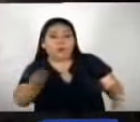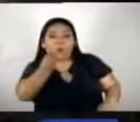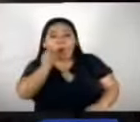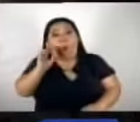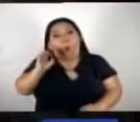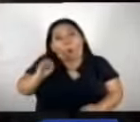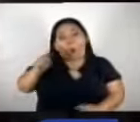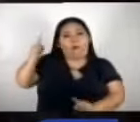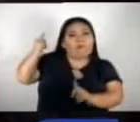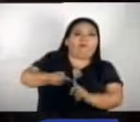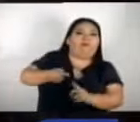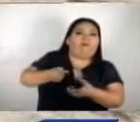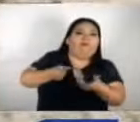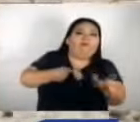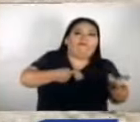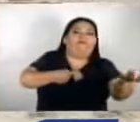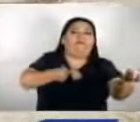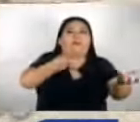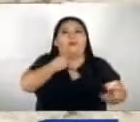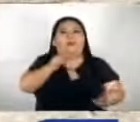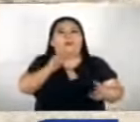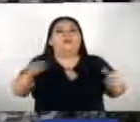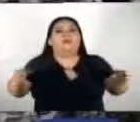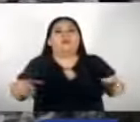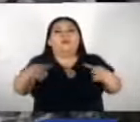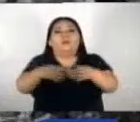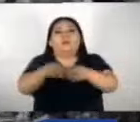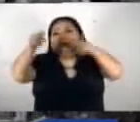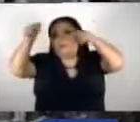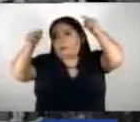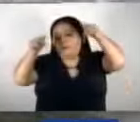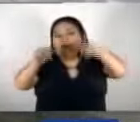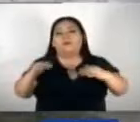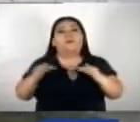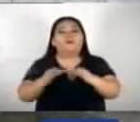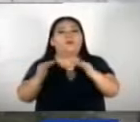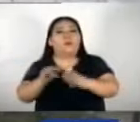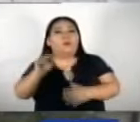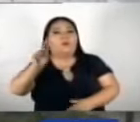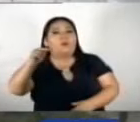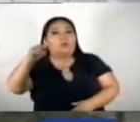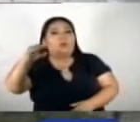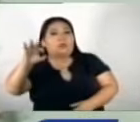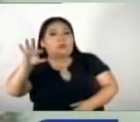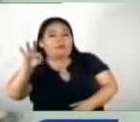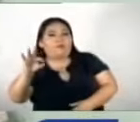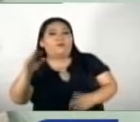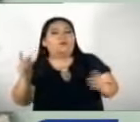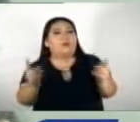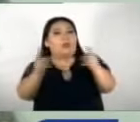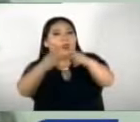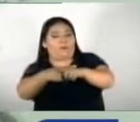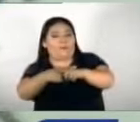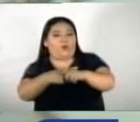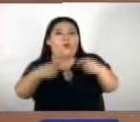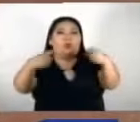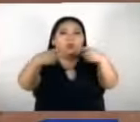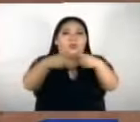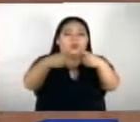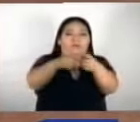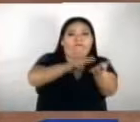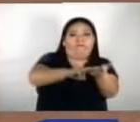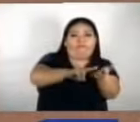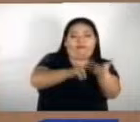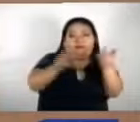forzada este año, así lo afirma el organismo. La UNICEF también señala que la transición a la energía verde pone en riesgo a niños y